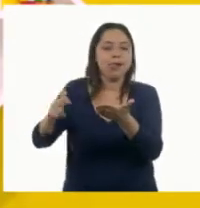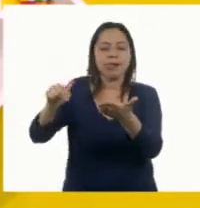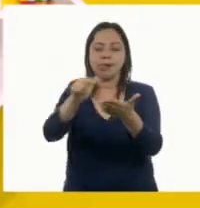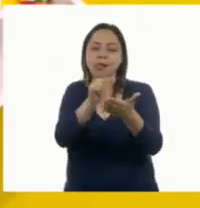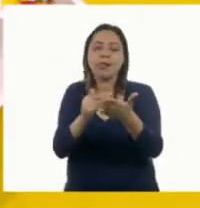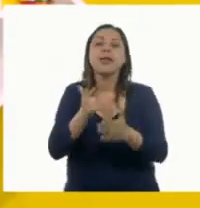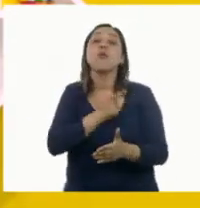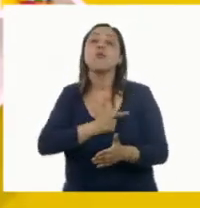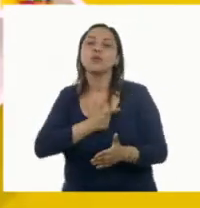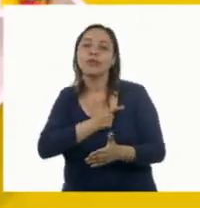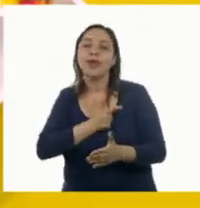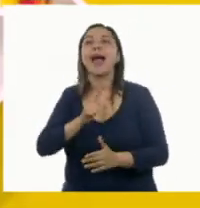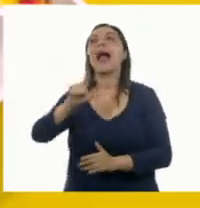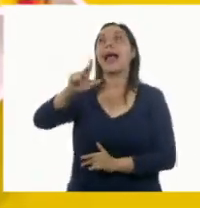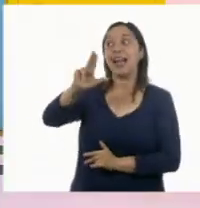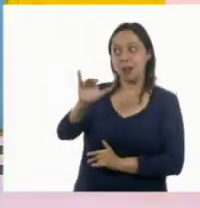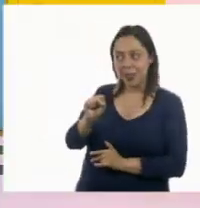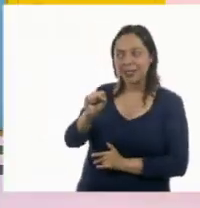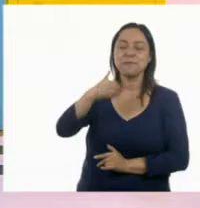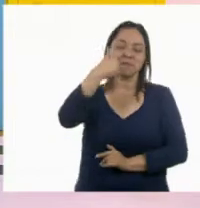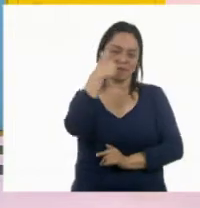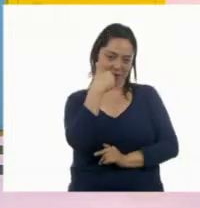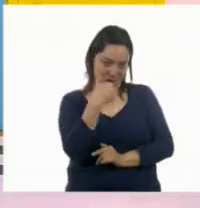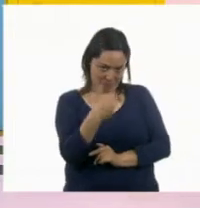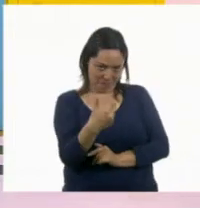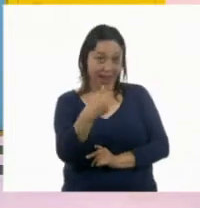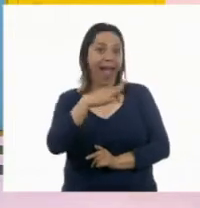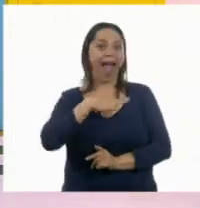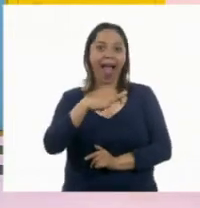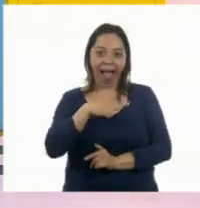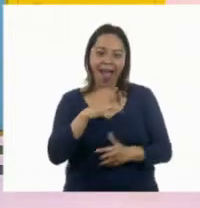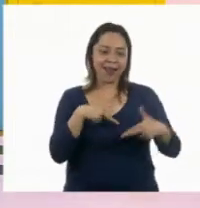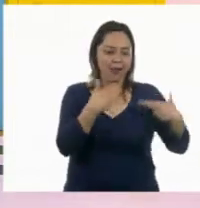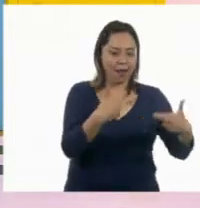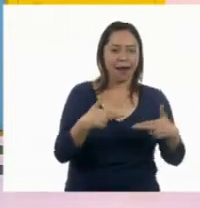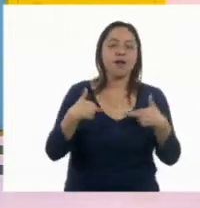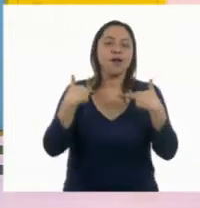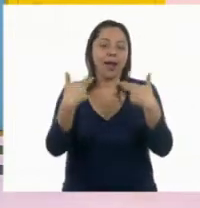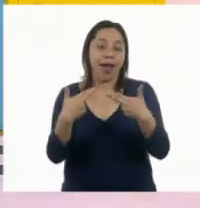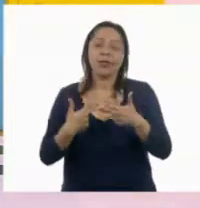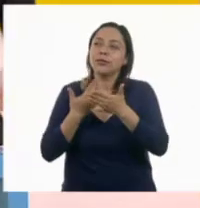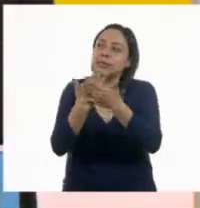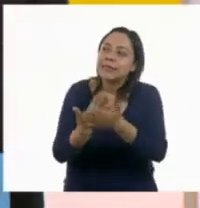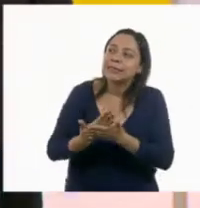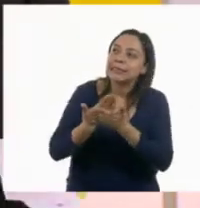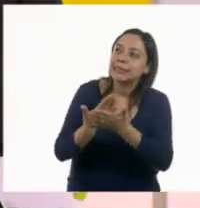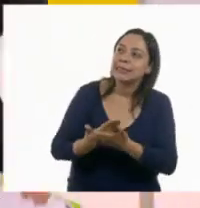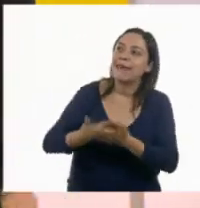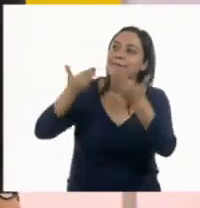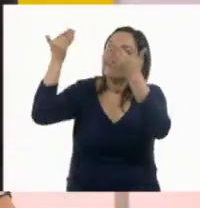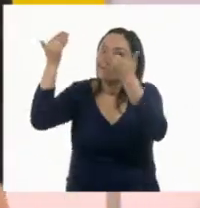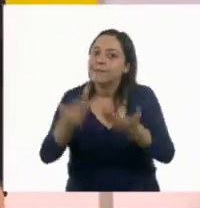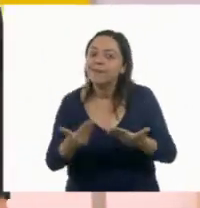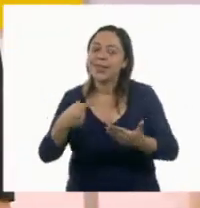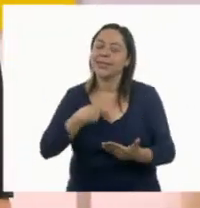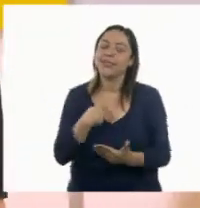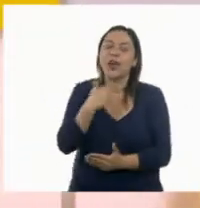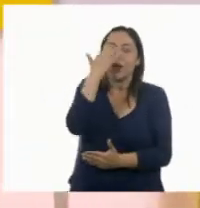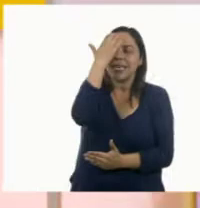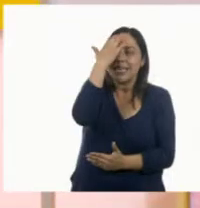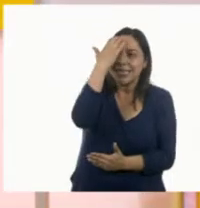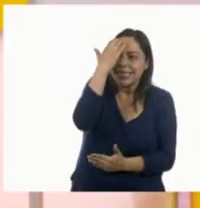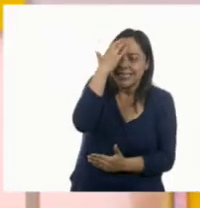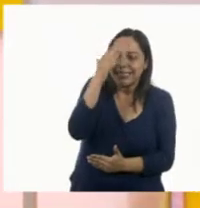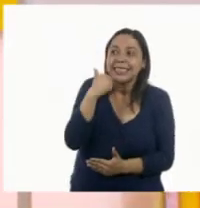A Luis. A Luis, muy bien. Ya tengo sus regalos y espero que ya vengan porque estoy muy emocionada de conocerlos. Ya vimos que son